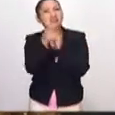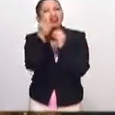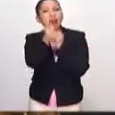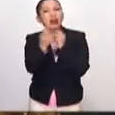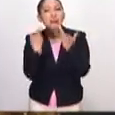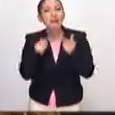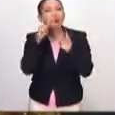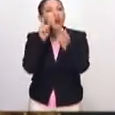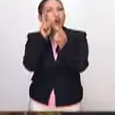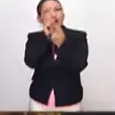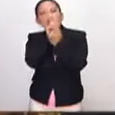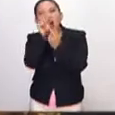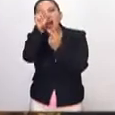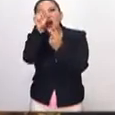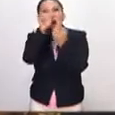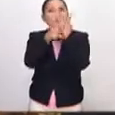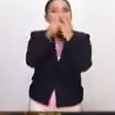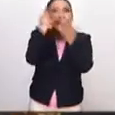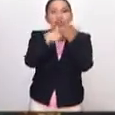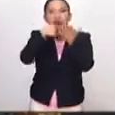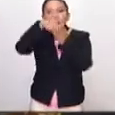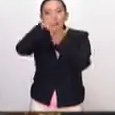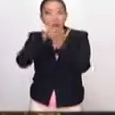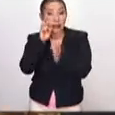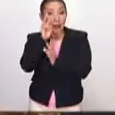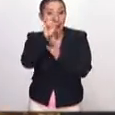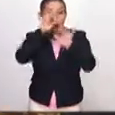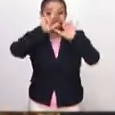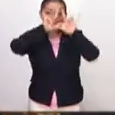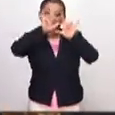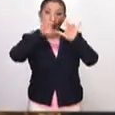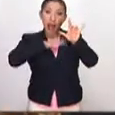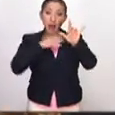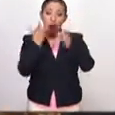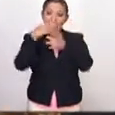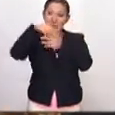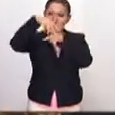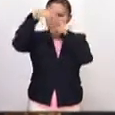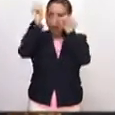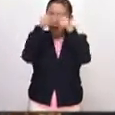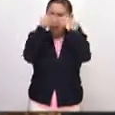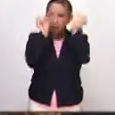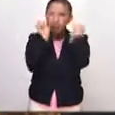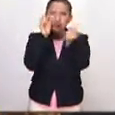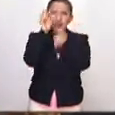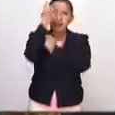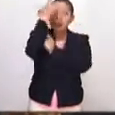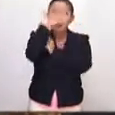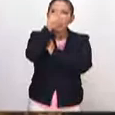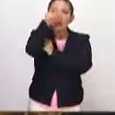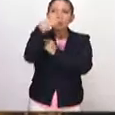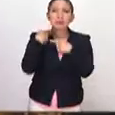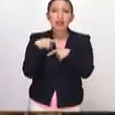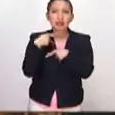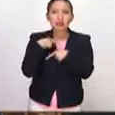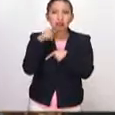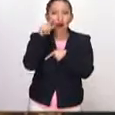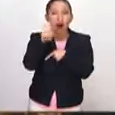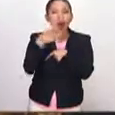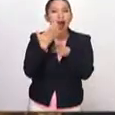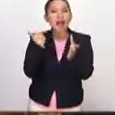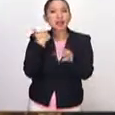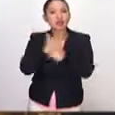con el personaje, con los elementos. Si vemos que el cuadro tiene una palma, bueno, pues sabemos que esos personajes